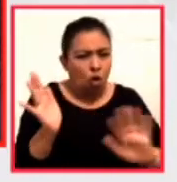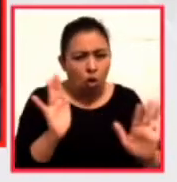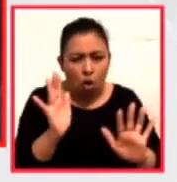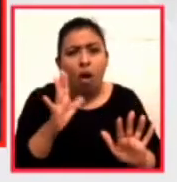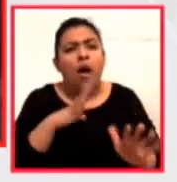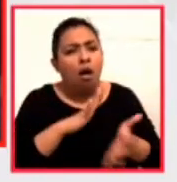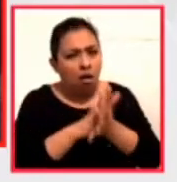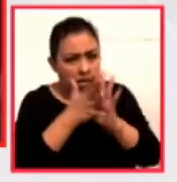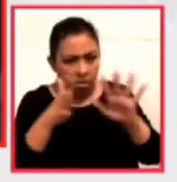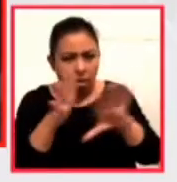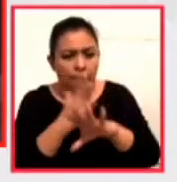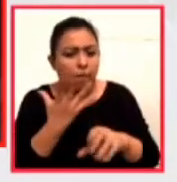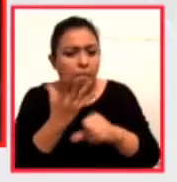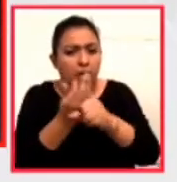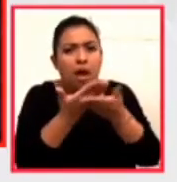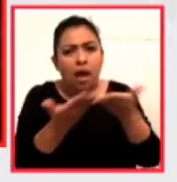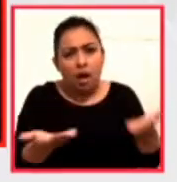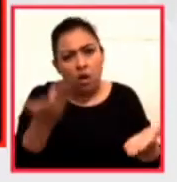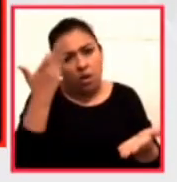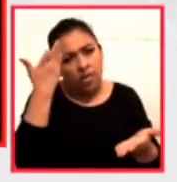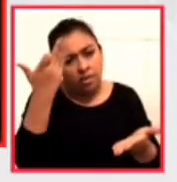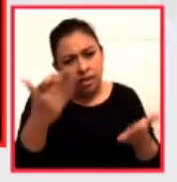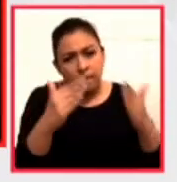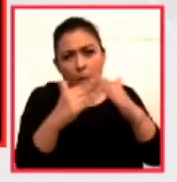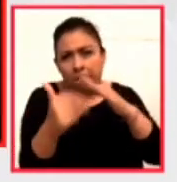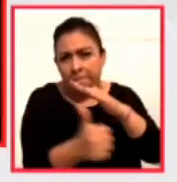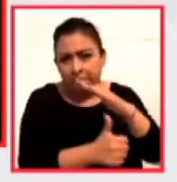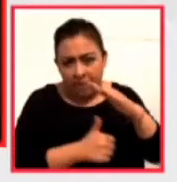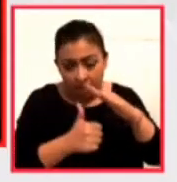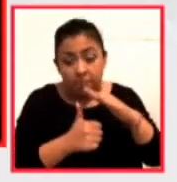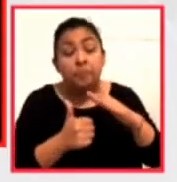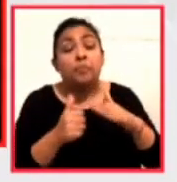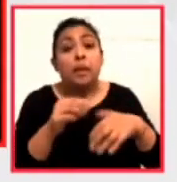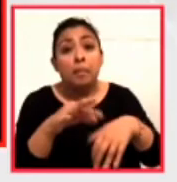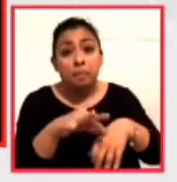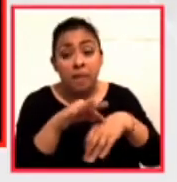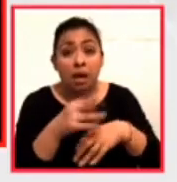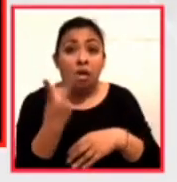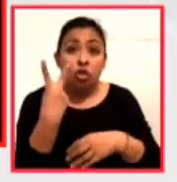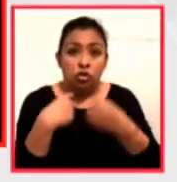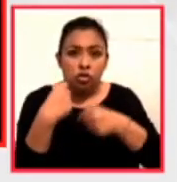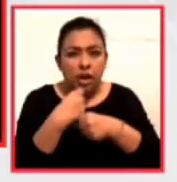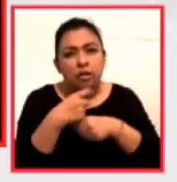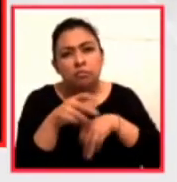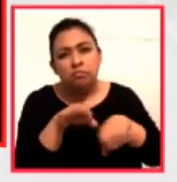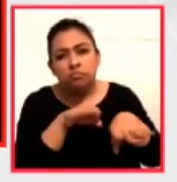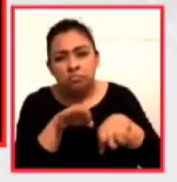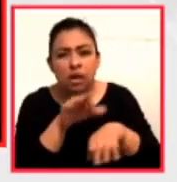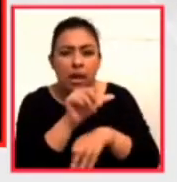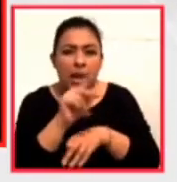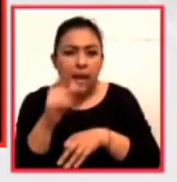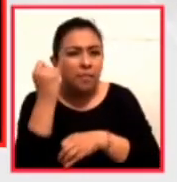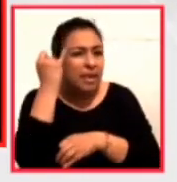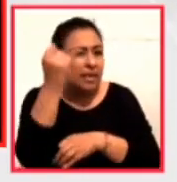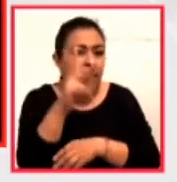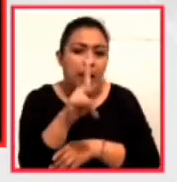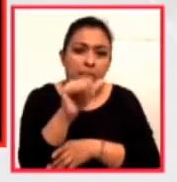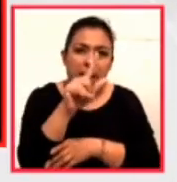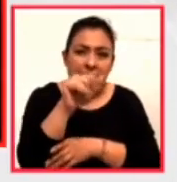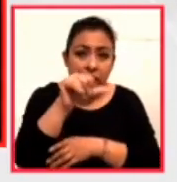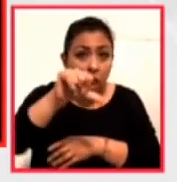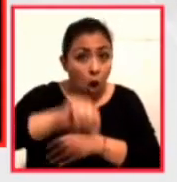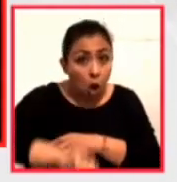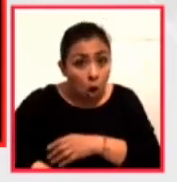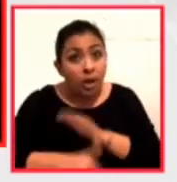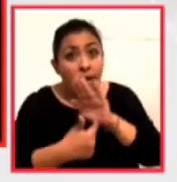transforma y se adapta a los tiempos de cuarentena que vivimos. Desde hace dos años, trabaja en la plataforma Idea Planeta y hoy, a través